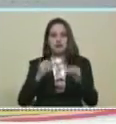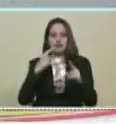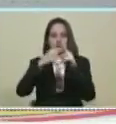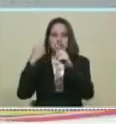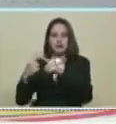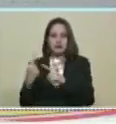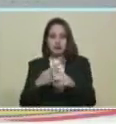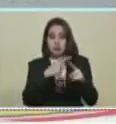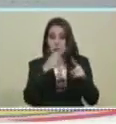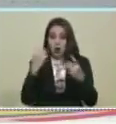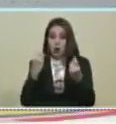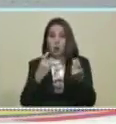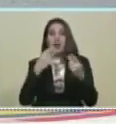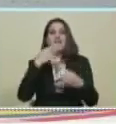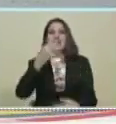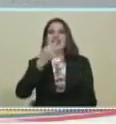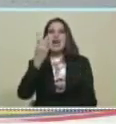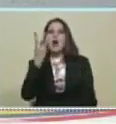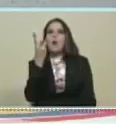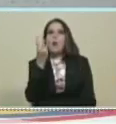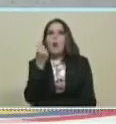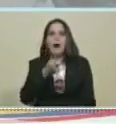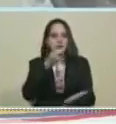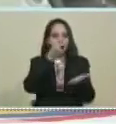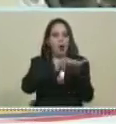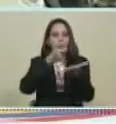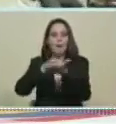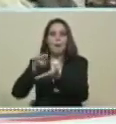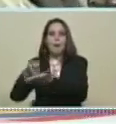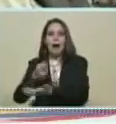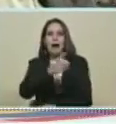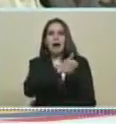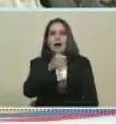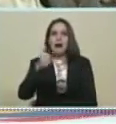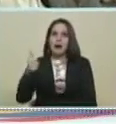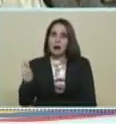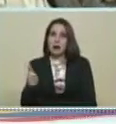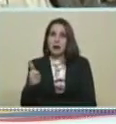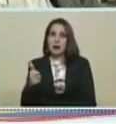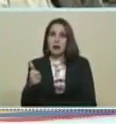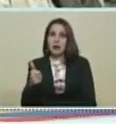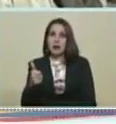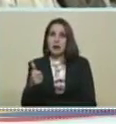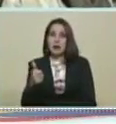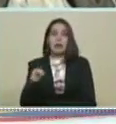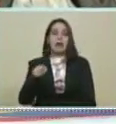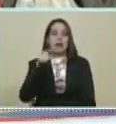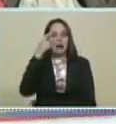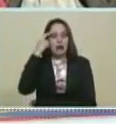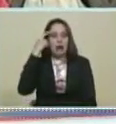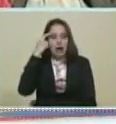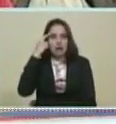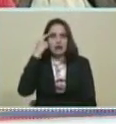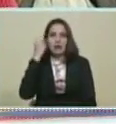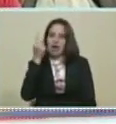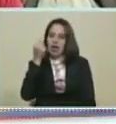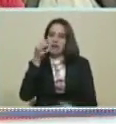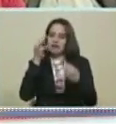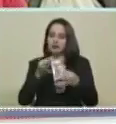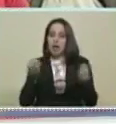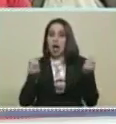La estructura real De cada rubro De cada servicio Y con base a ello Fijar un precio